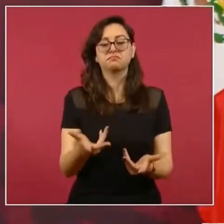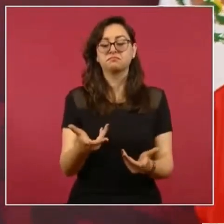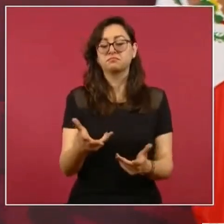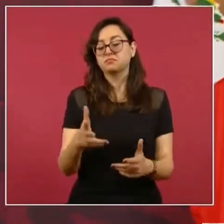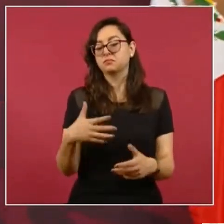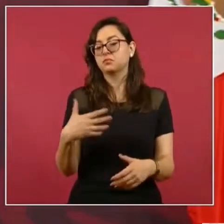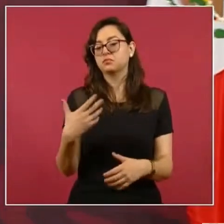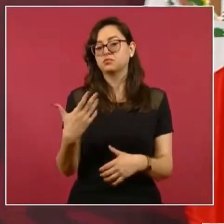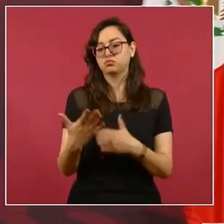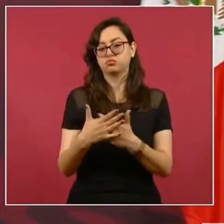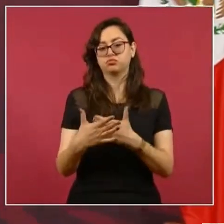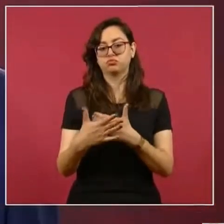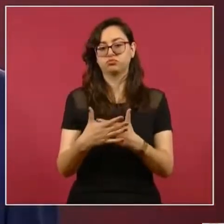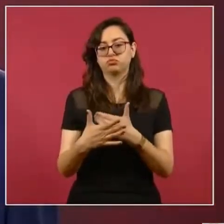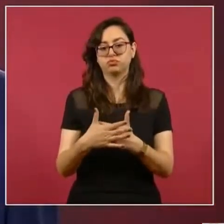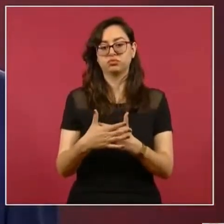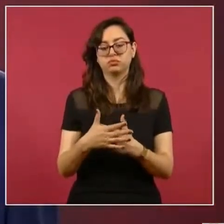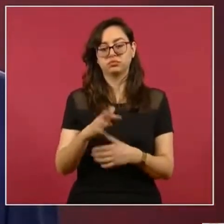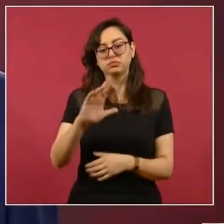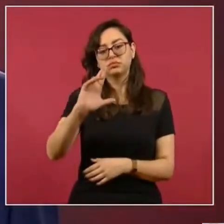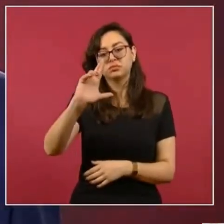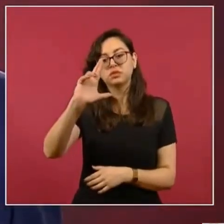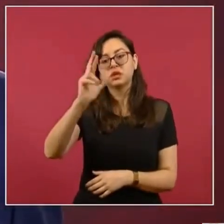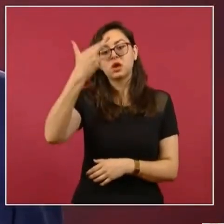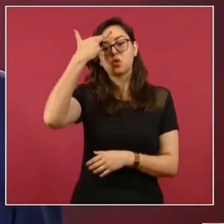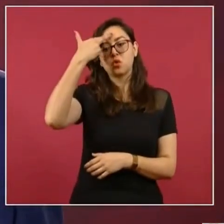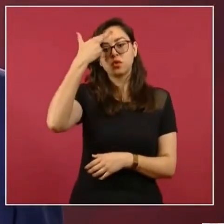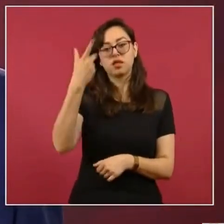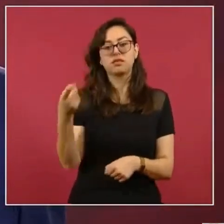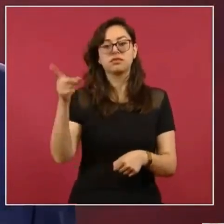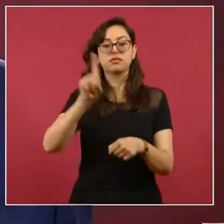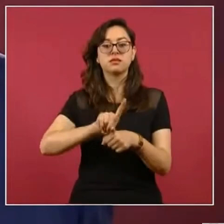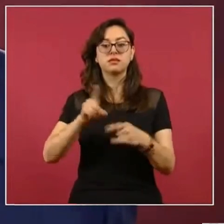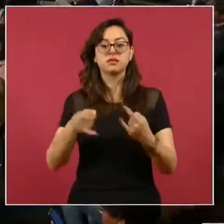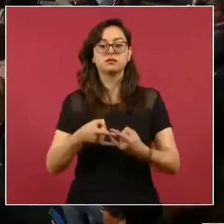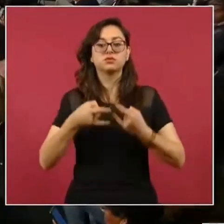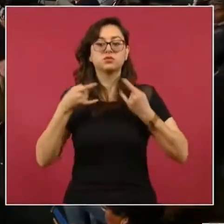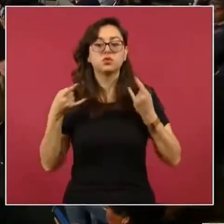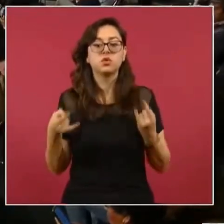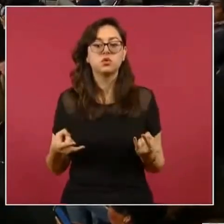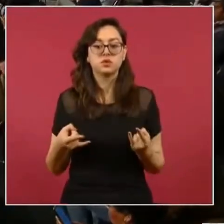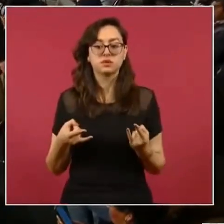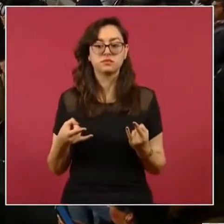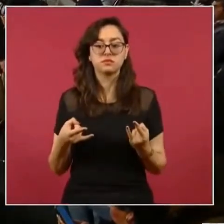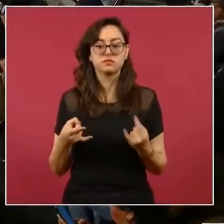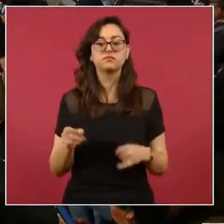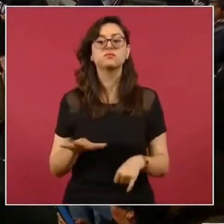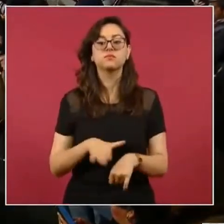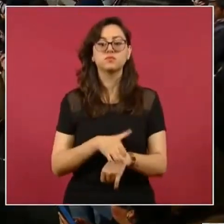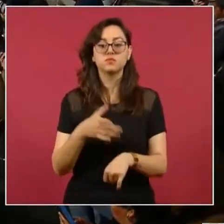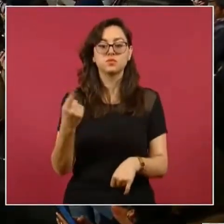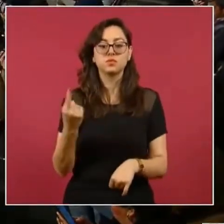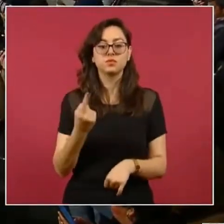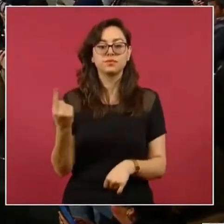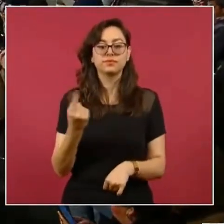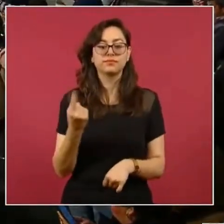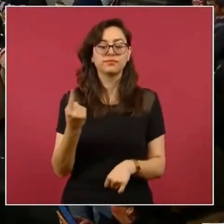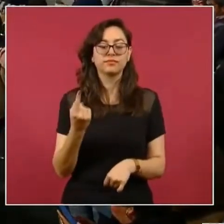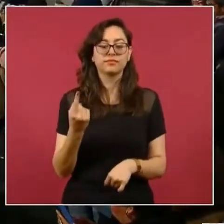estas gestas históricas, porque la historia es la maestra